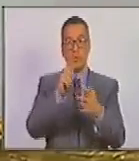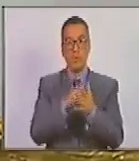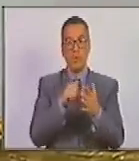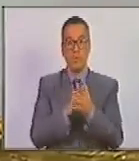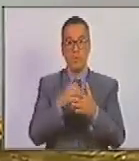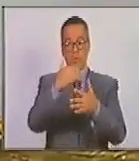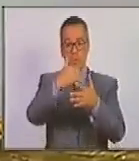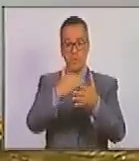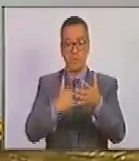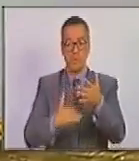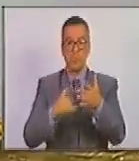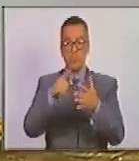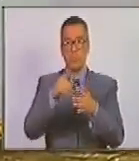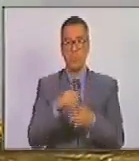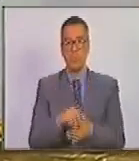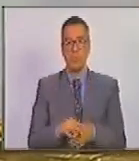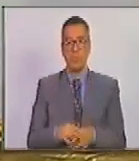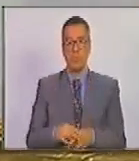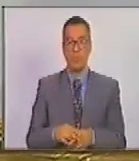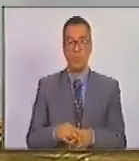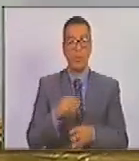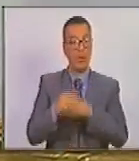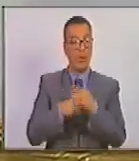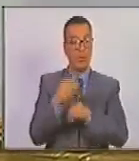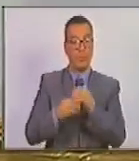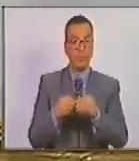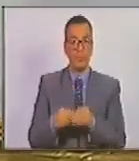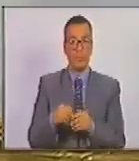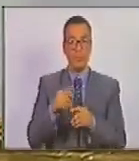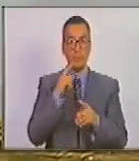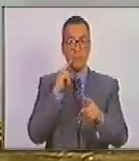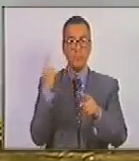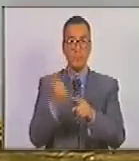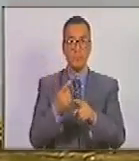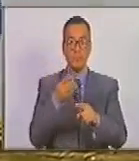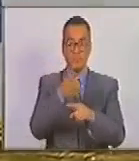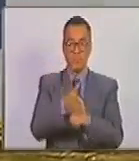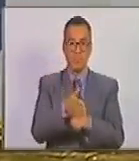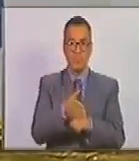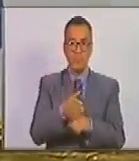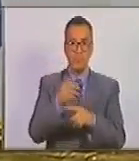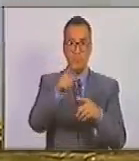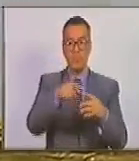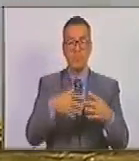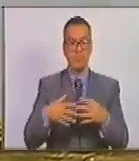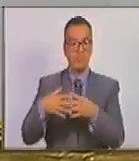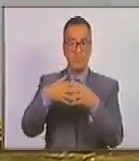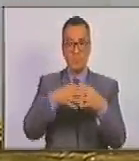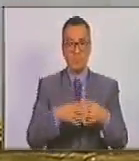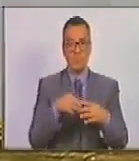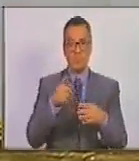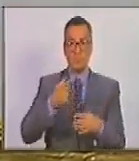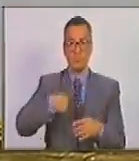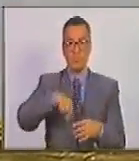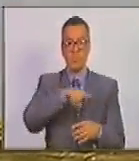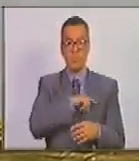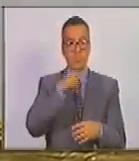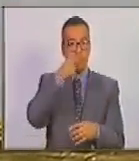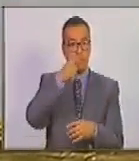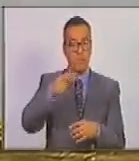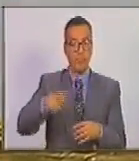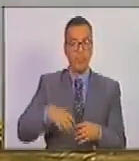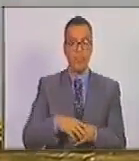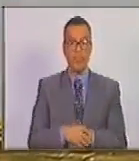cronología de los hechos las agresiones directas los ataques directos del imperialismo norteamericano contra nuestro pueblo